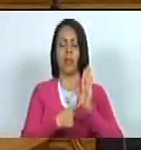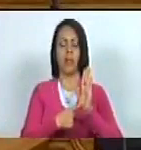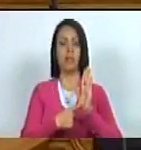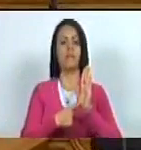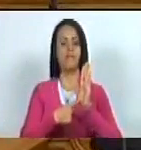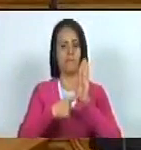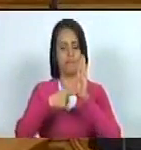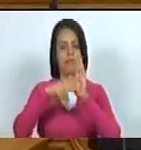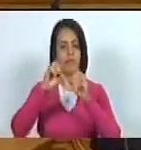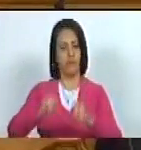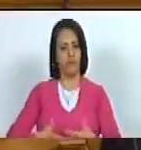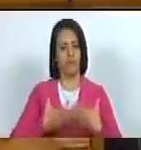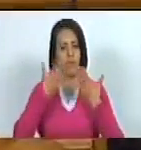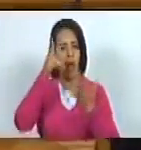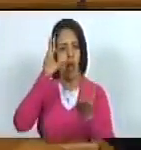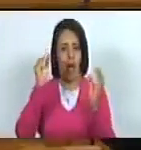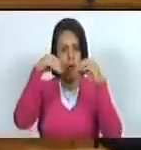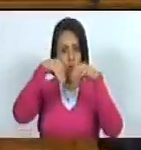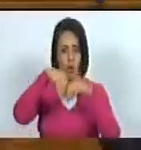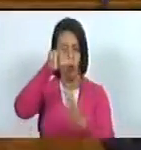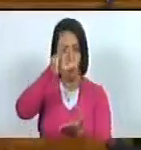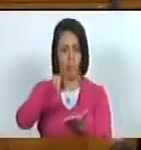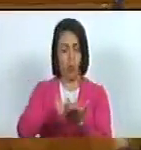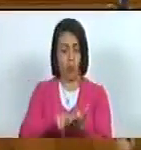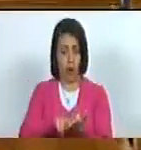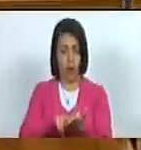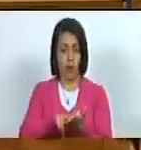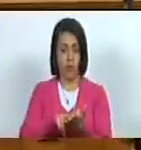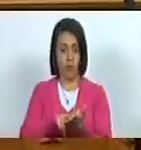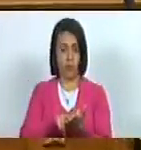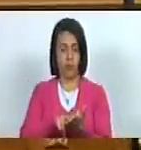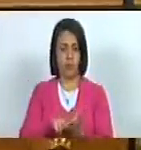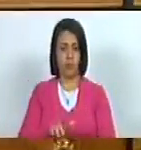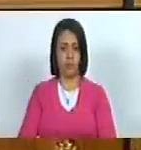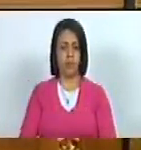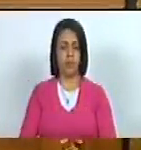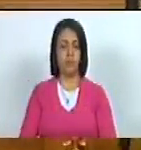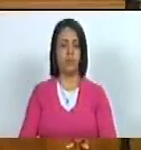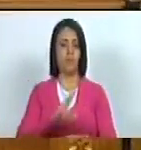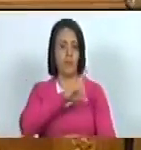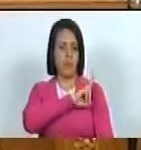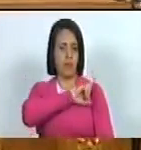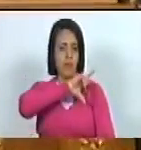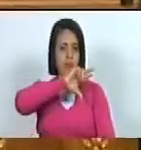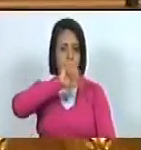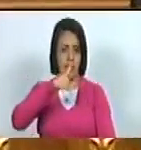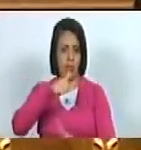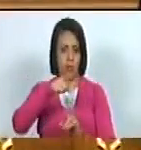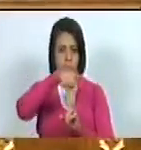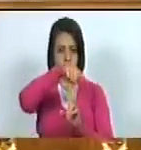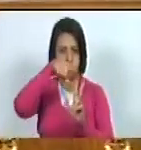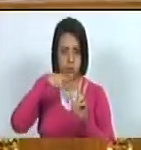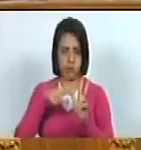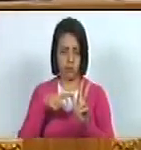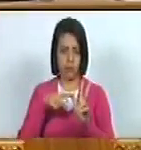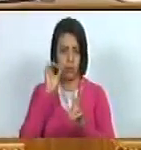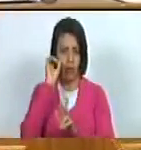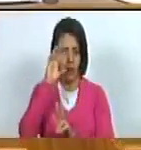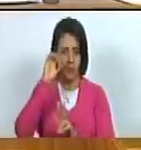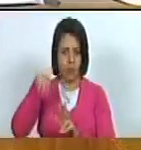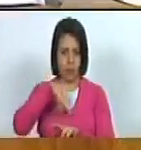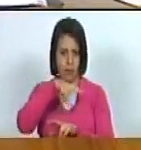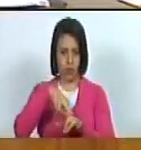espíritu del acuerdo aprobado por unanimidad esta junta directiva en